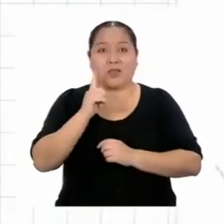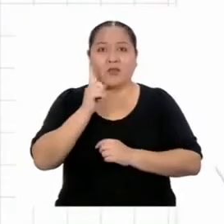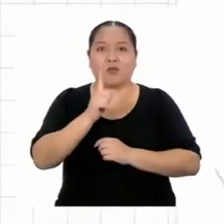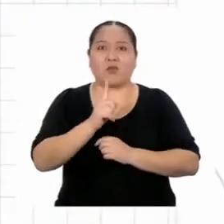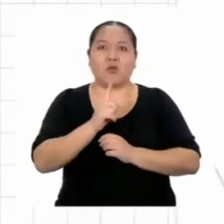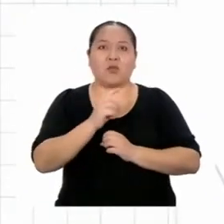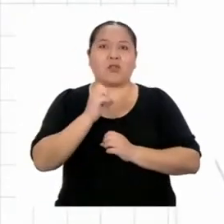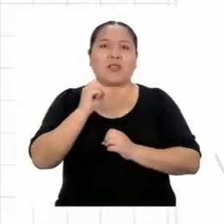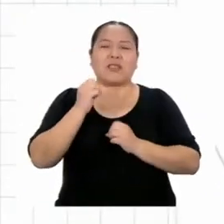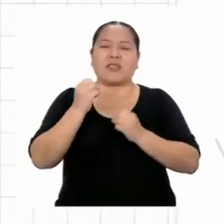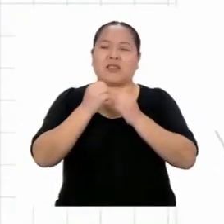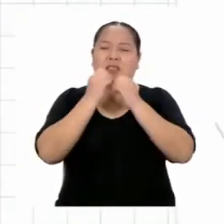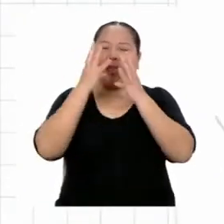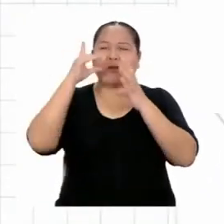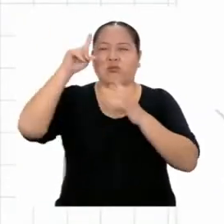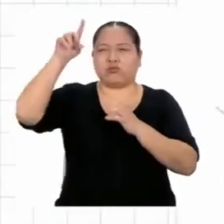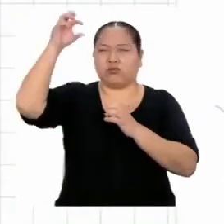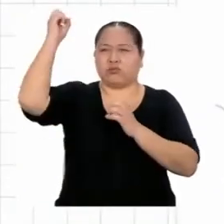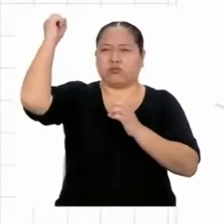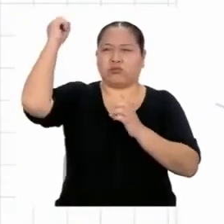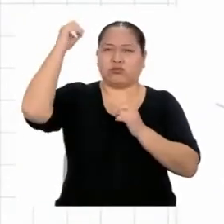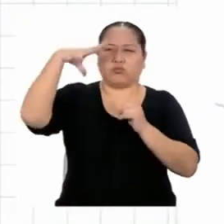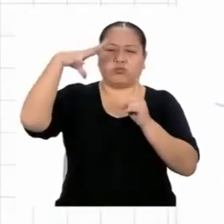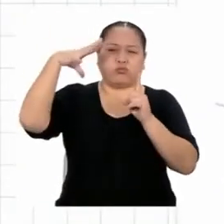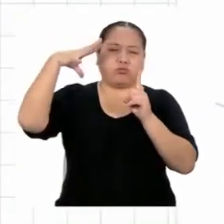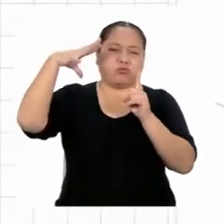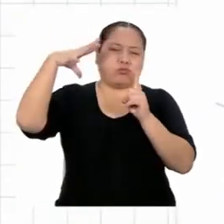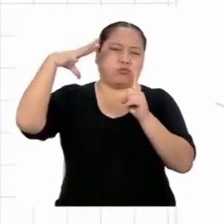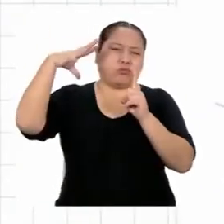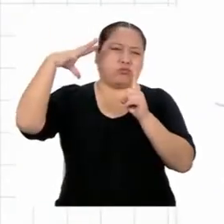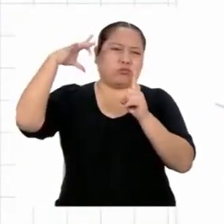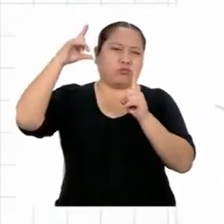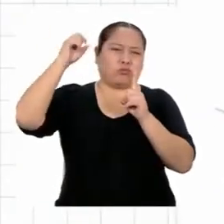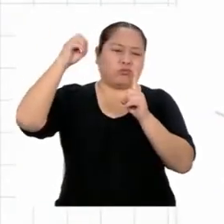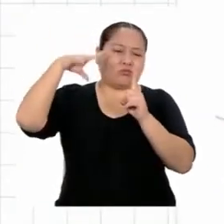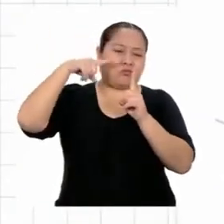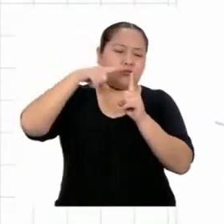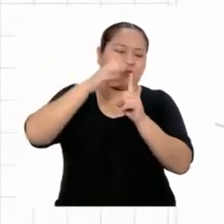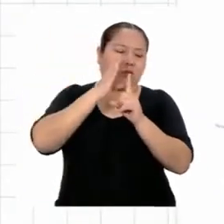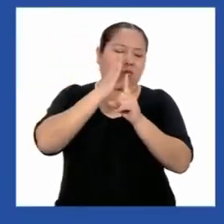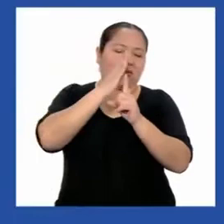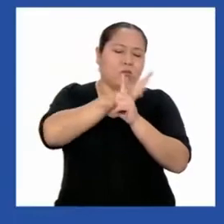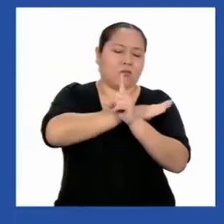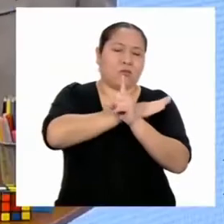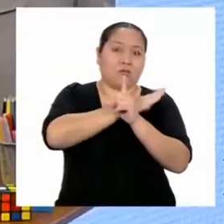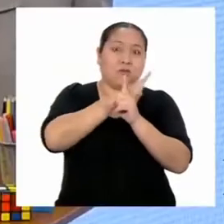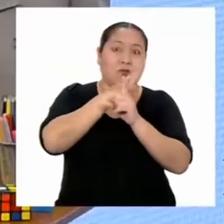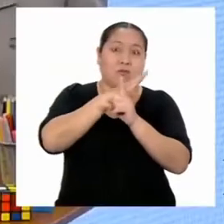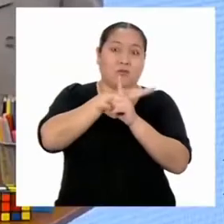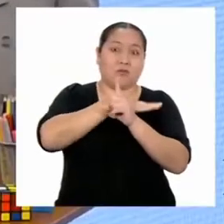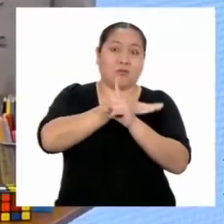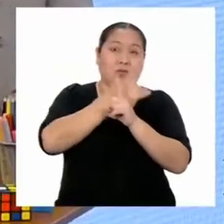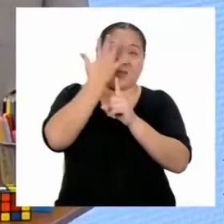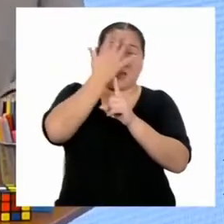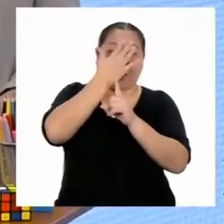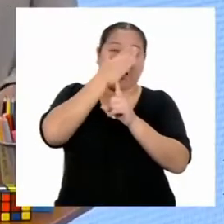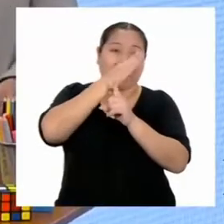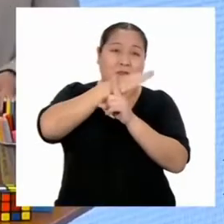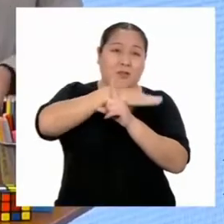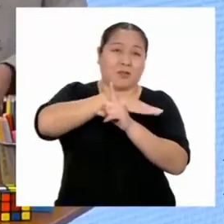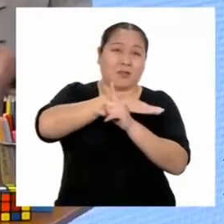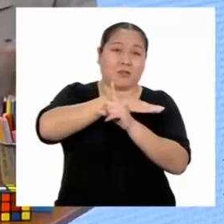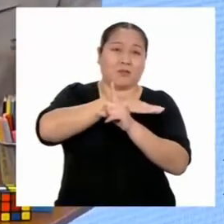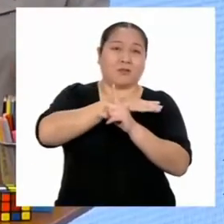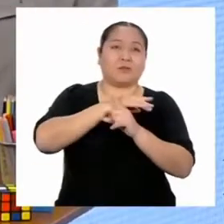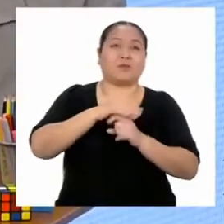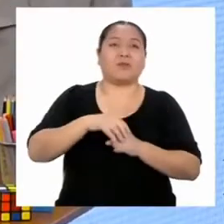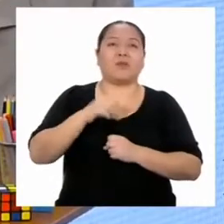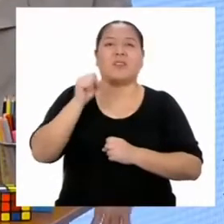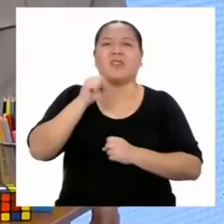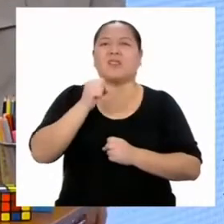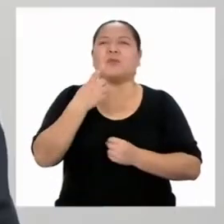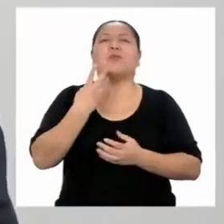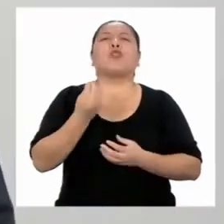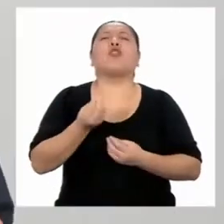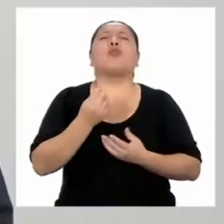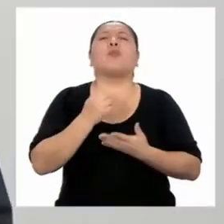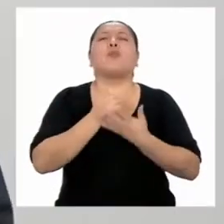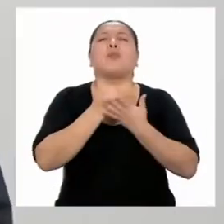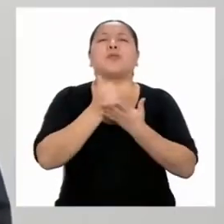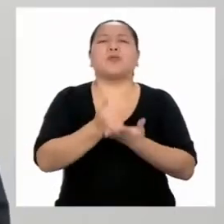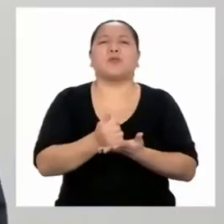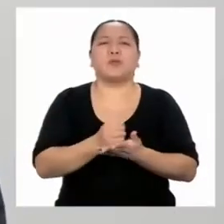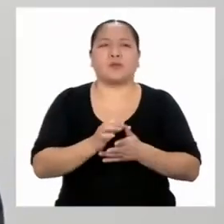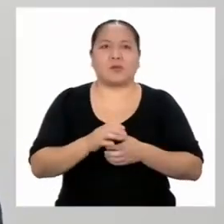un día muy soleado y tú estás en la calle. ¿Ves que generas una sombra? Sí, pero... ¿eso de qué me sirve?